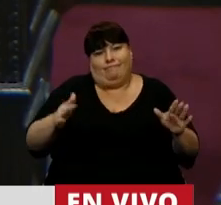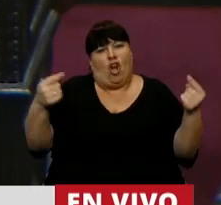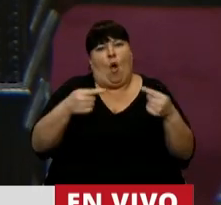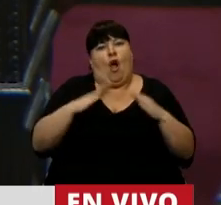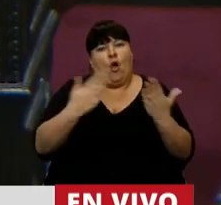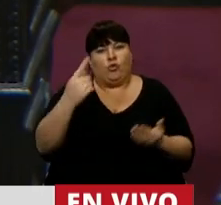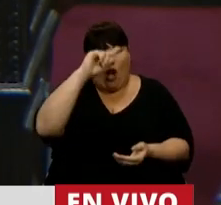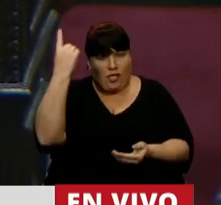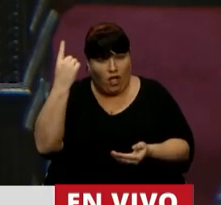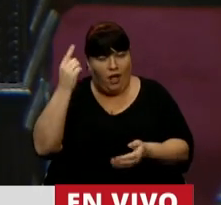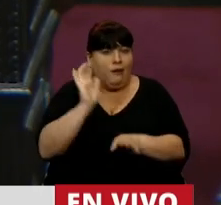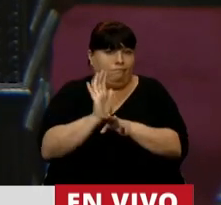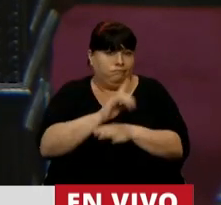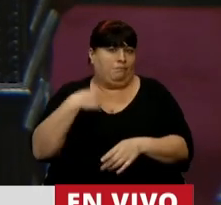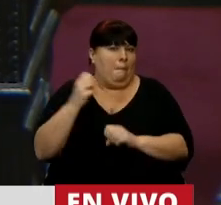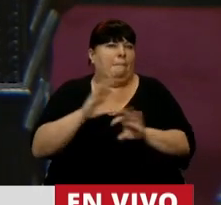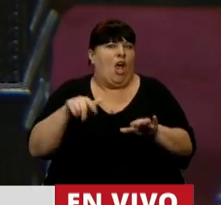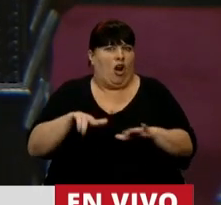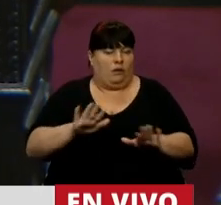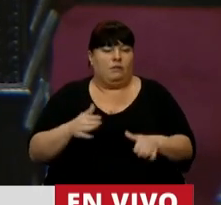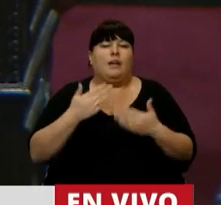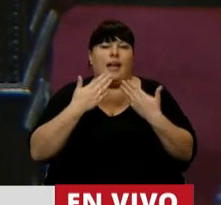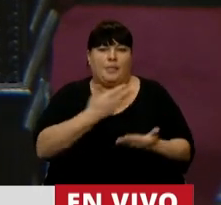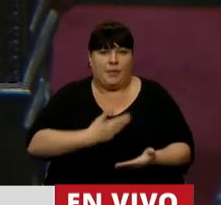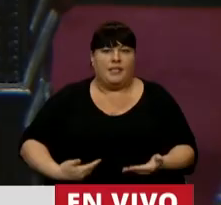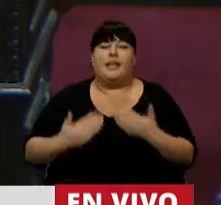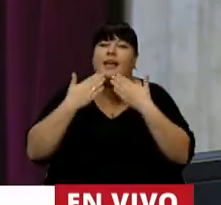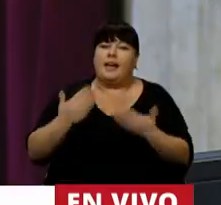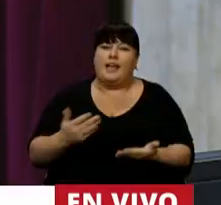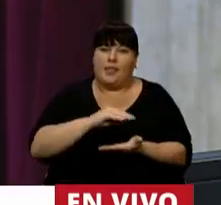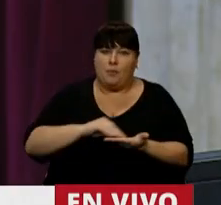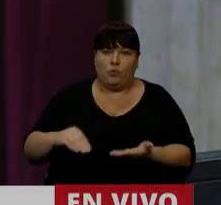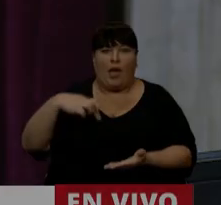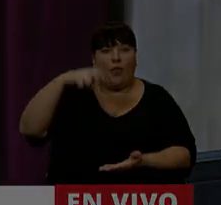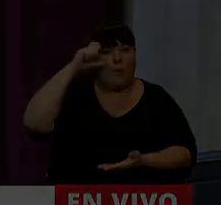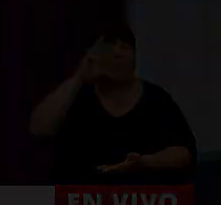inconstitucional y nos coloca en el peor de los lugares. Gracias, señor Presidente. Muchas gracias, diputado Petri.